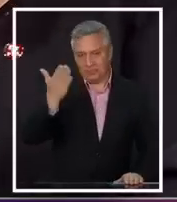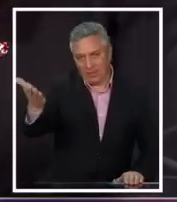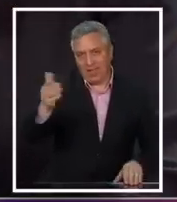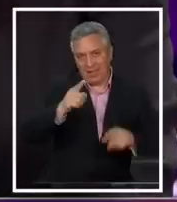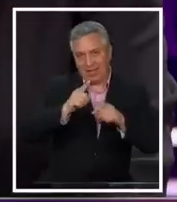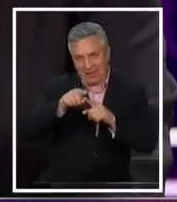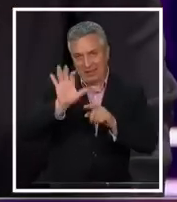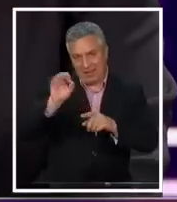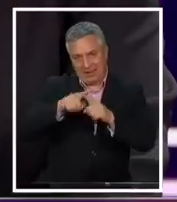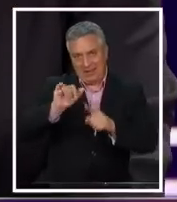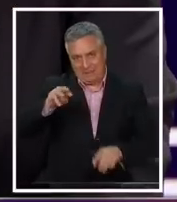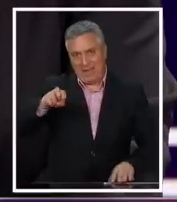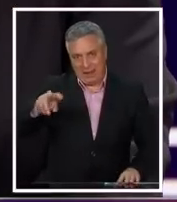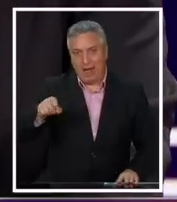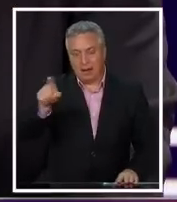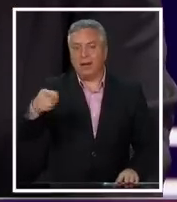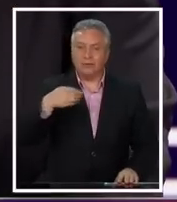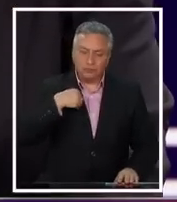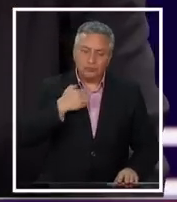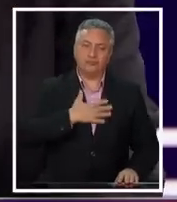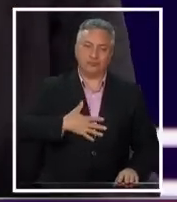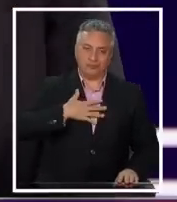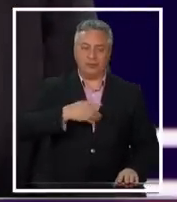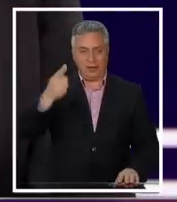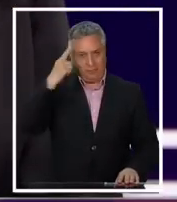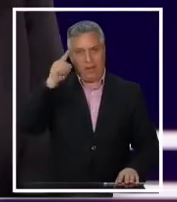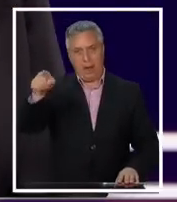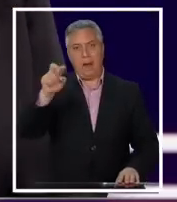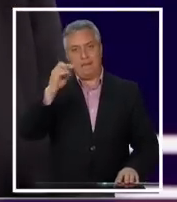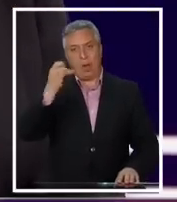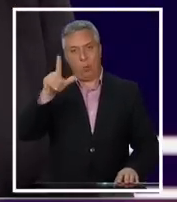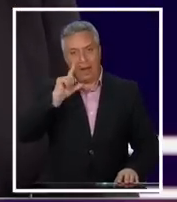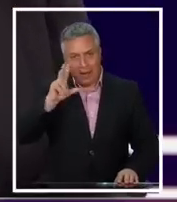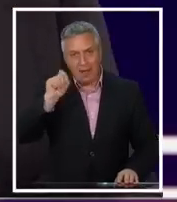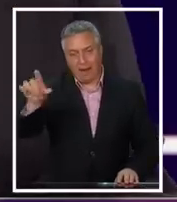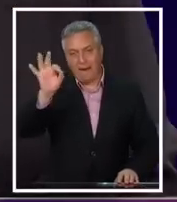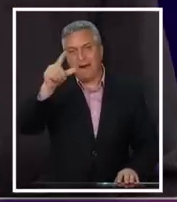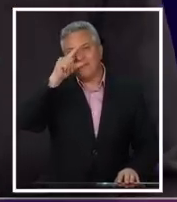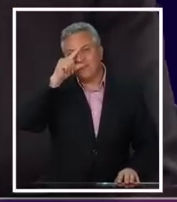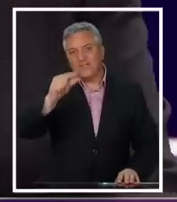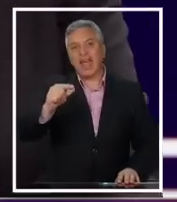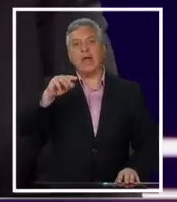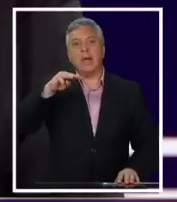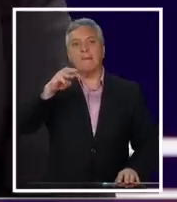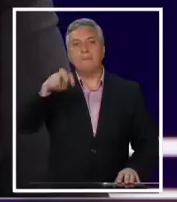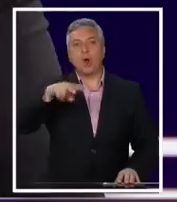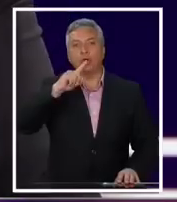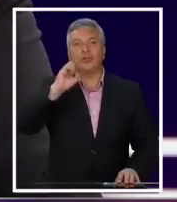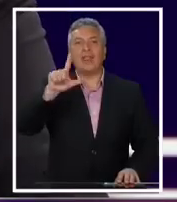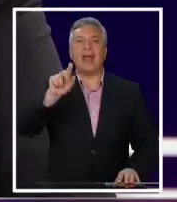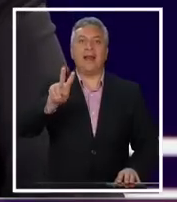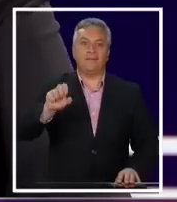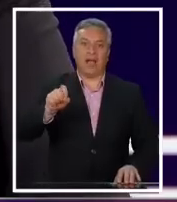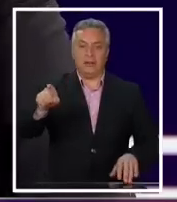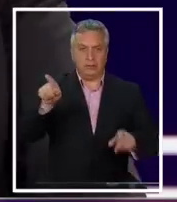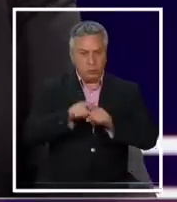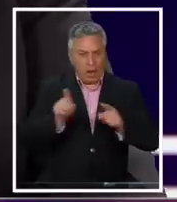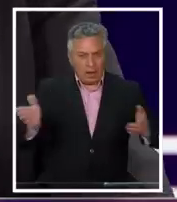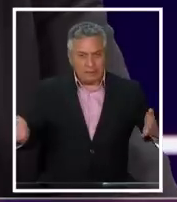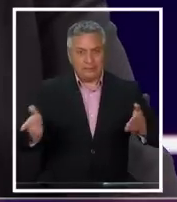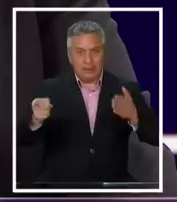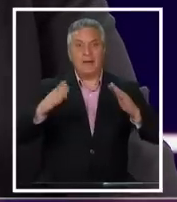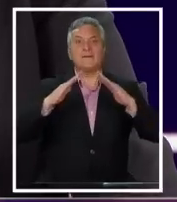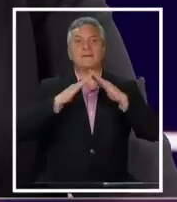yo me alegro que se recuerde a Frei Montalva por parte de Paulina. Frei Montalva impulsó la política de la vivienda propia